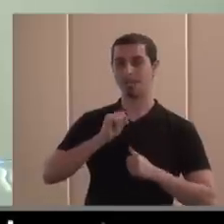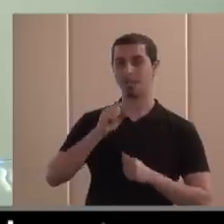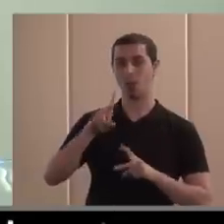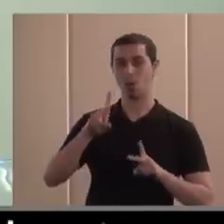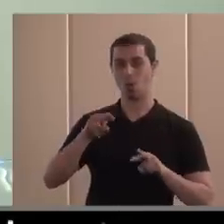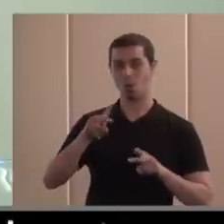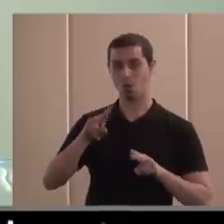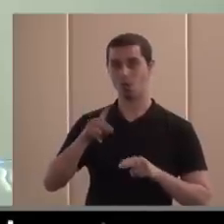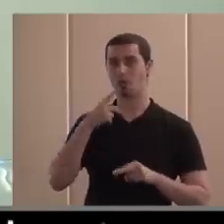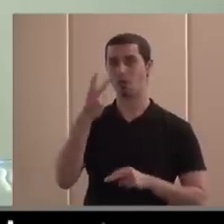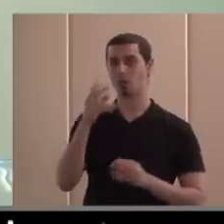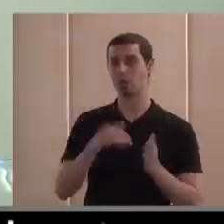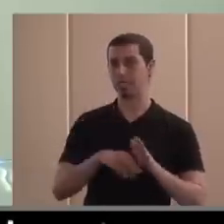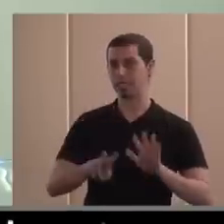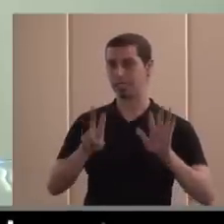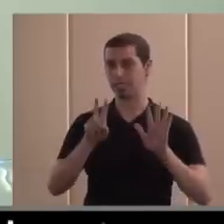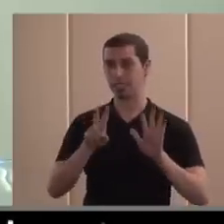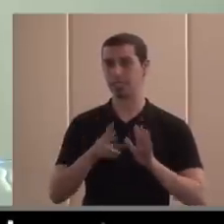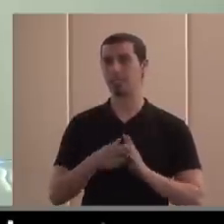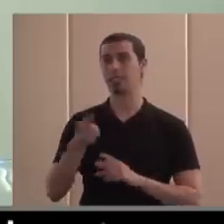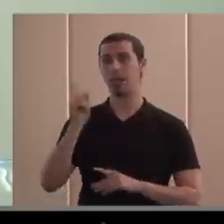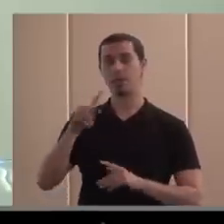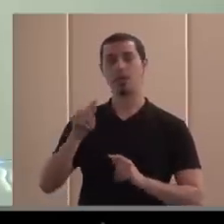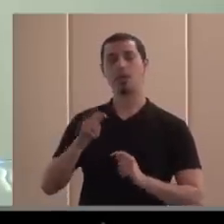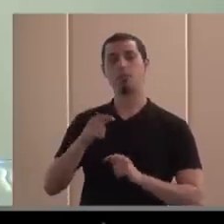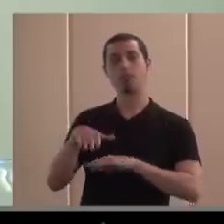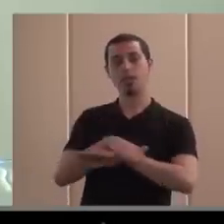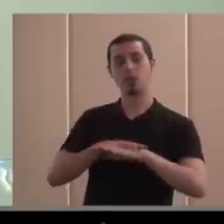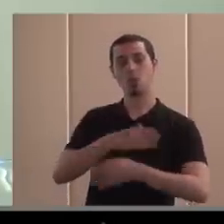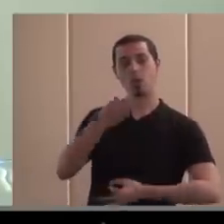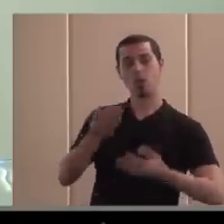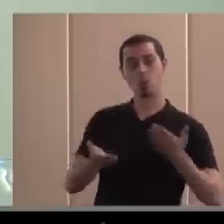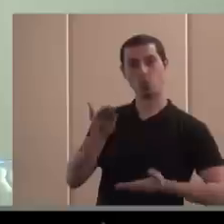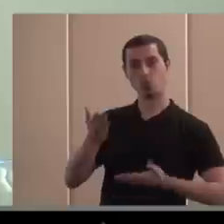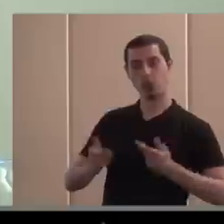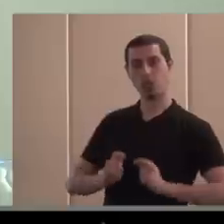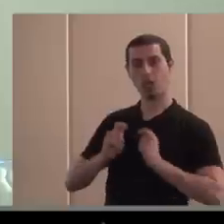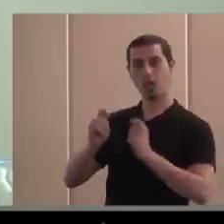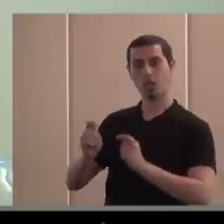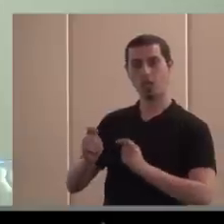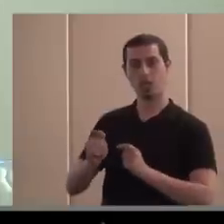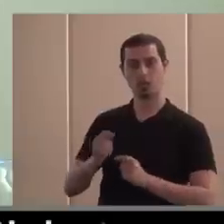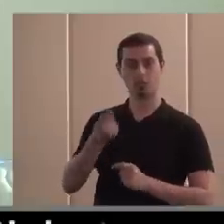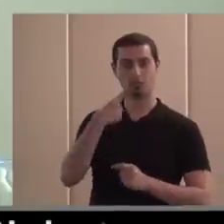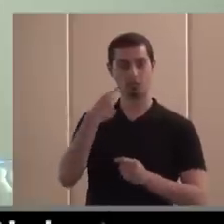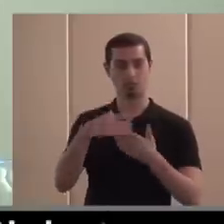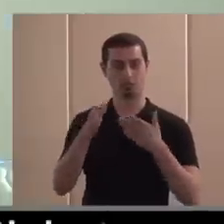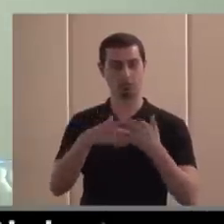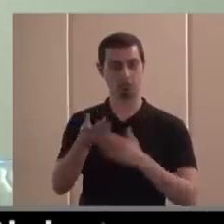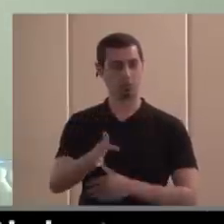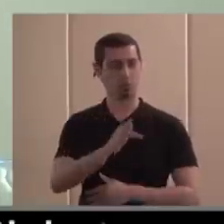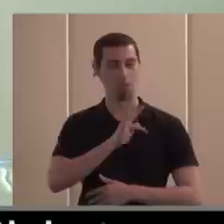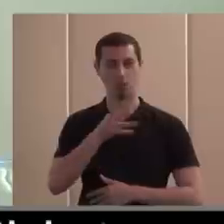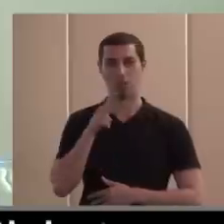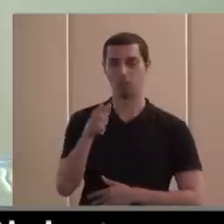2007. Se ha concedido por el Ministerio de Justicia la Cruz Distinguida del Orden de San Raymundo de Peñafor, al mérito en el derecho y la